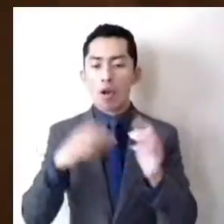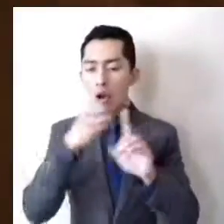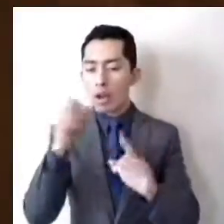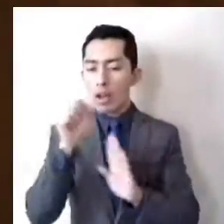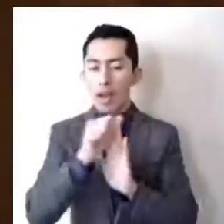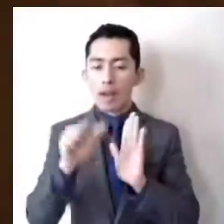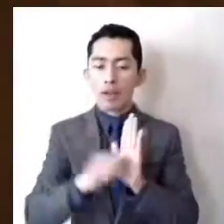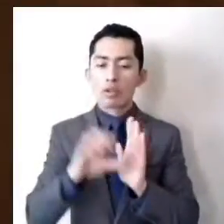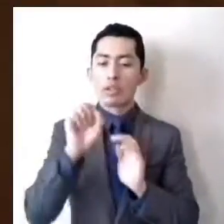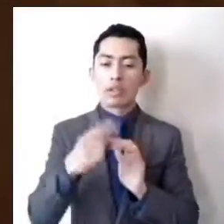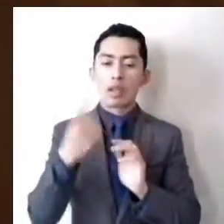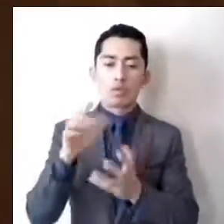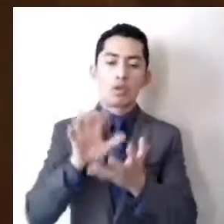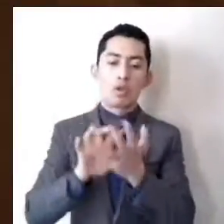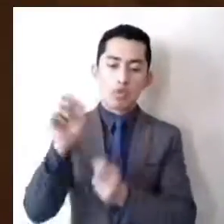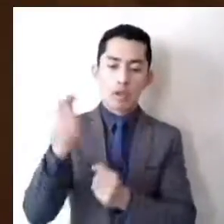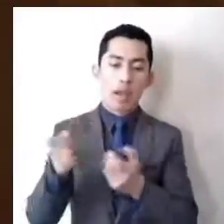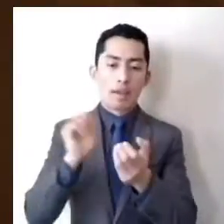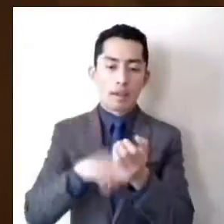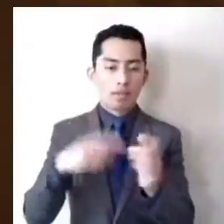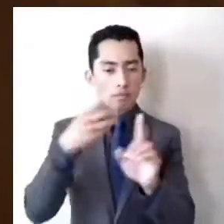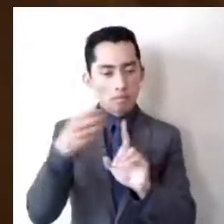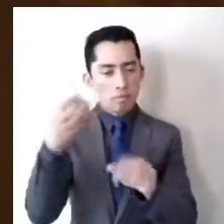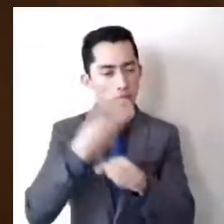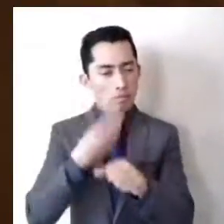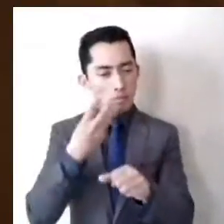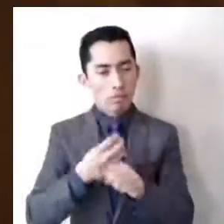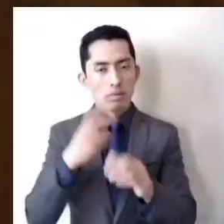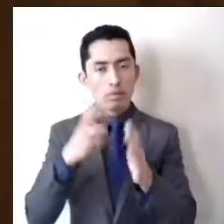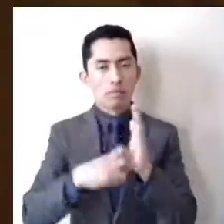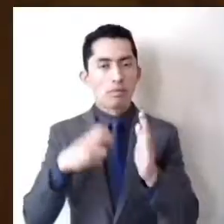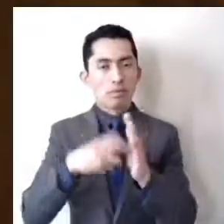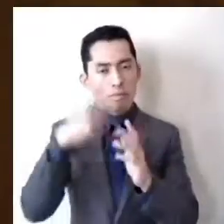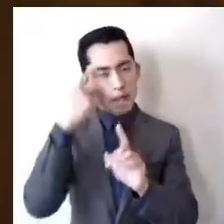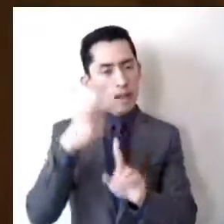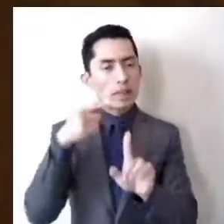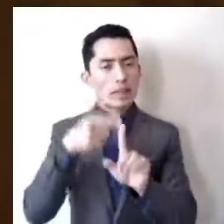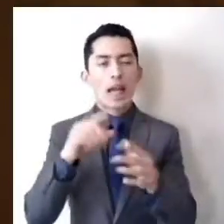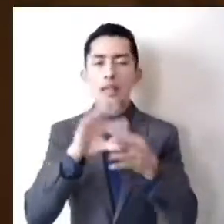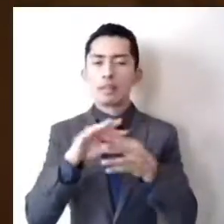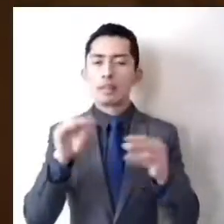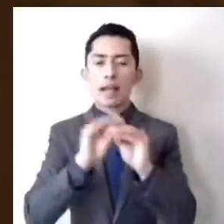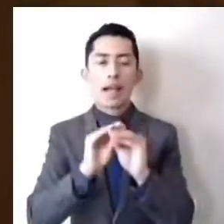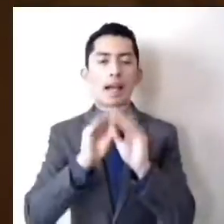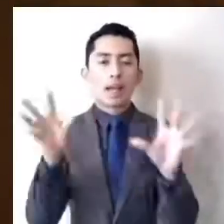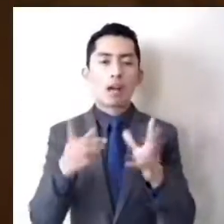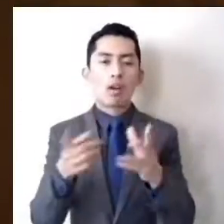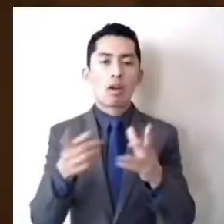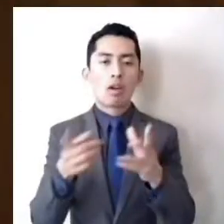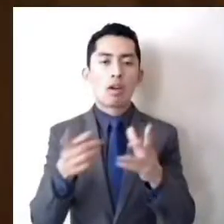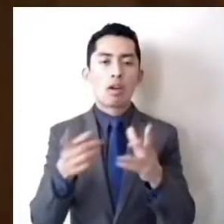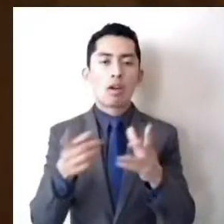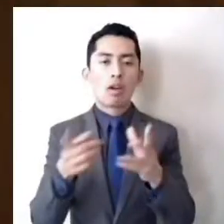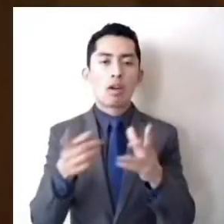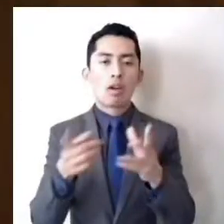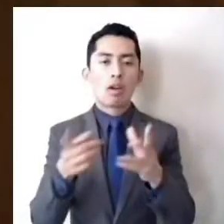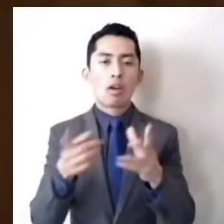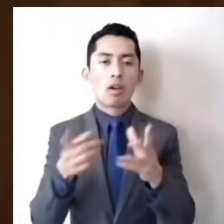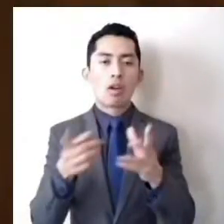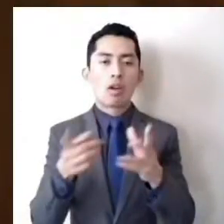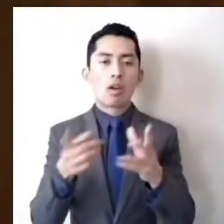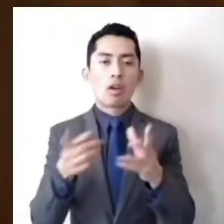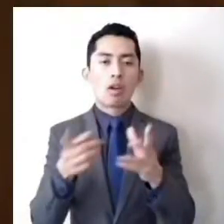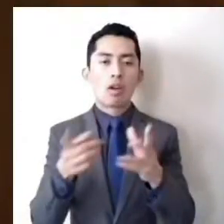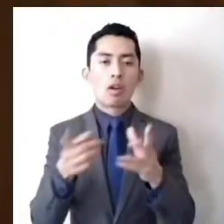constitucional, con el objeto de precisar la voluntad legislativa y evitar